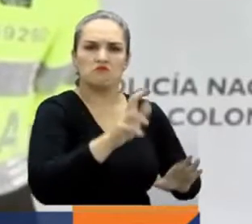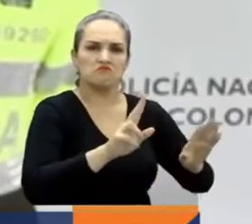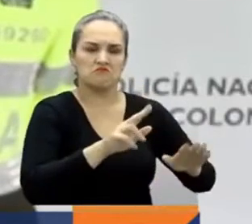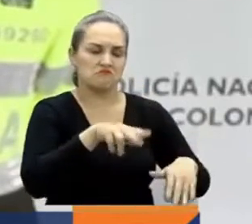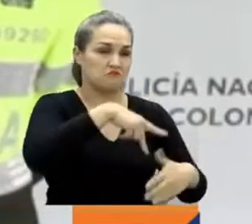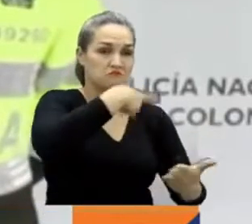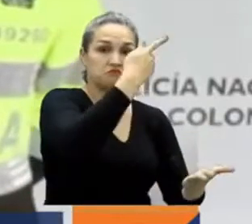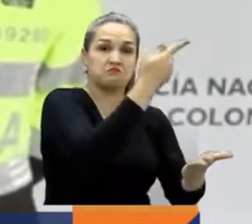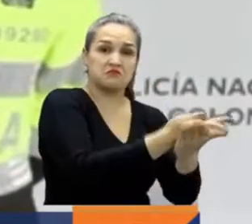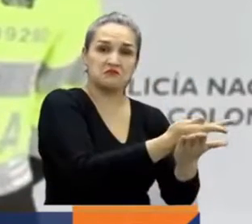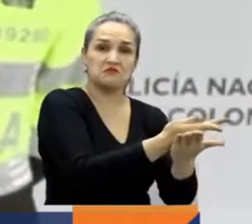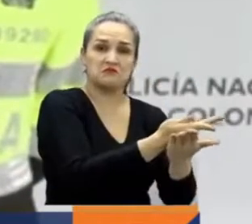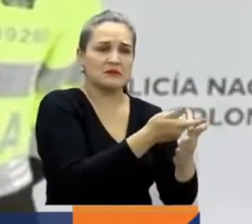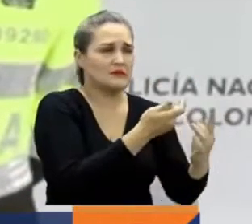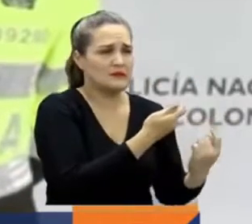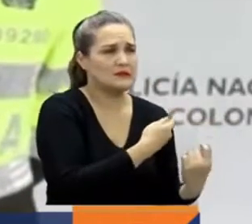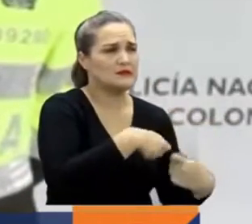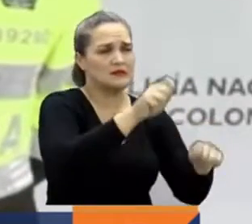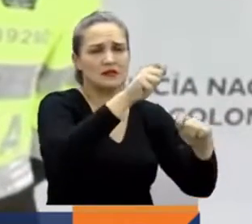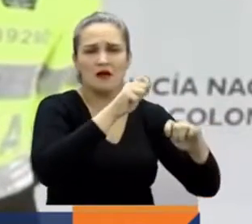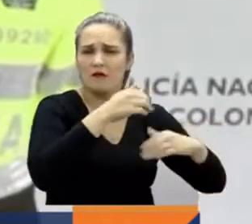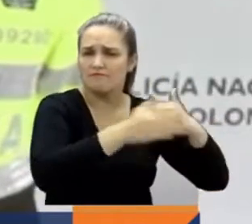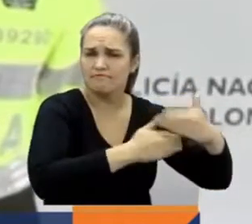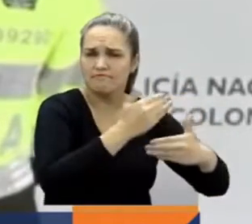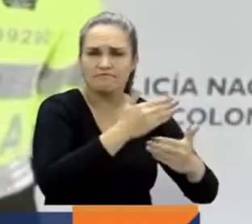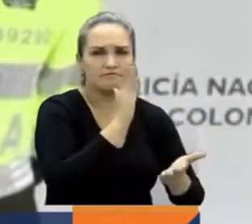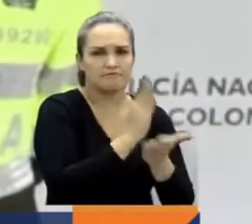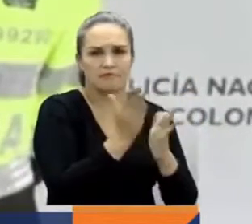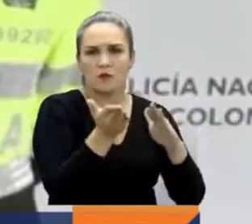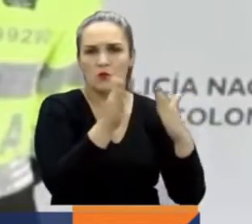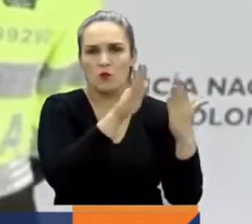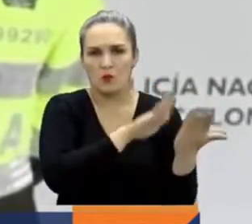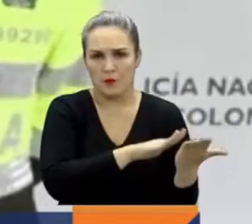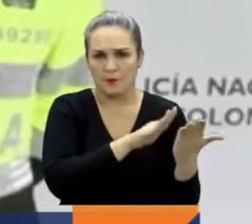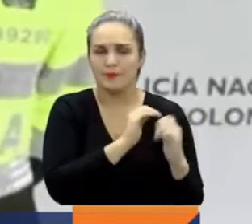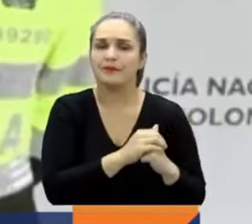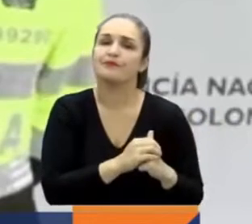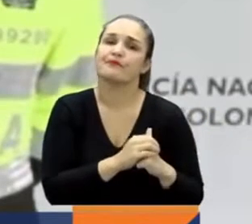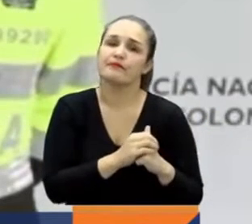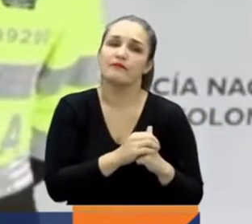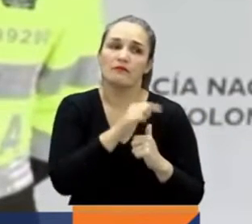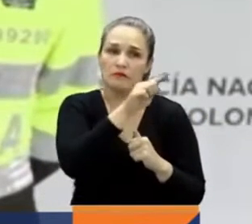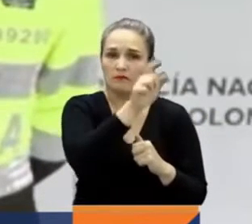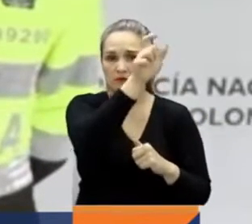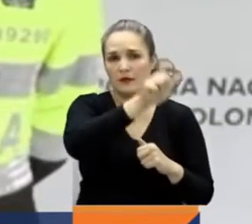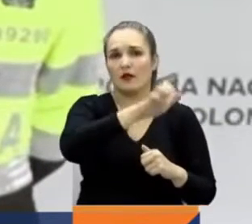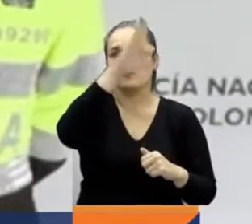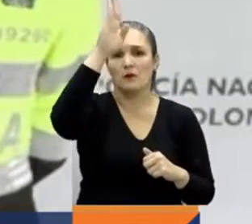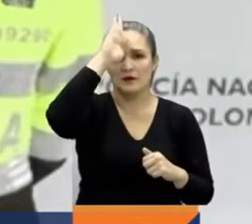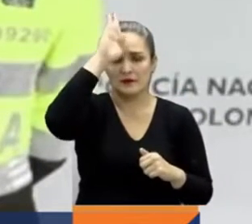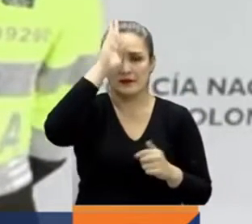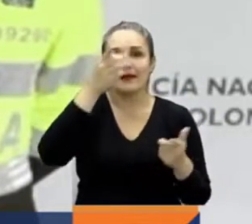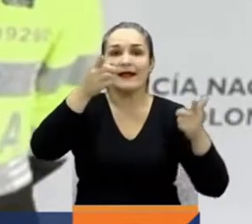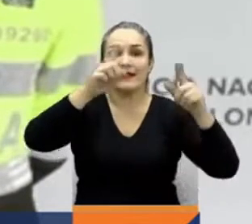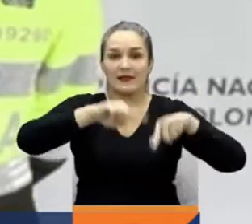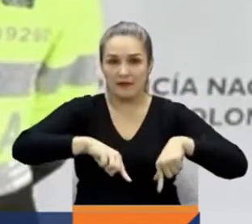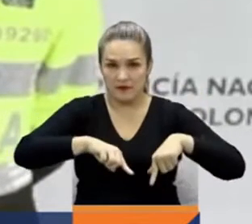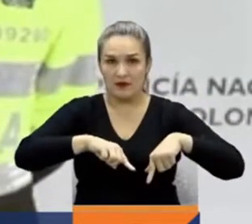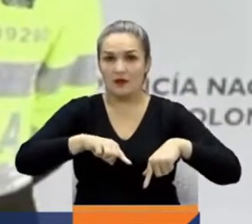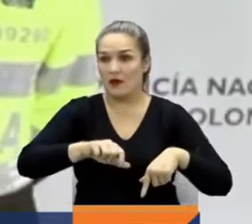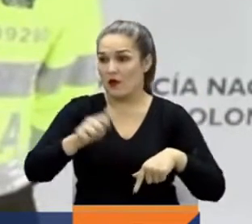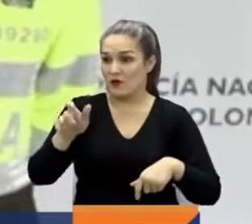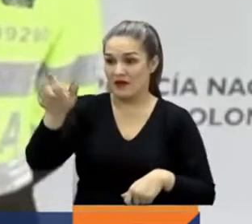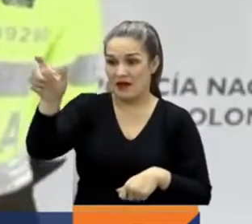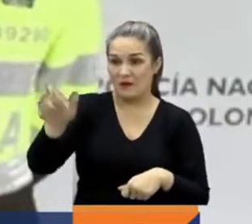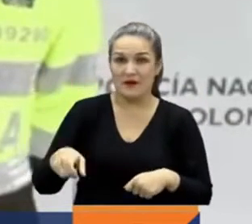quien debido a la gravedad de las lesiones, fallece. Asimismo, en el lugar de los hechos, resulta lesionado con arma de fuego uno de los